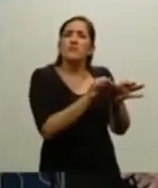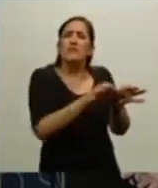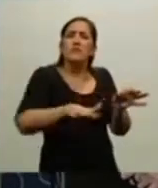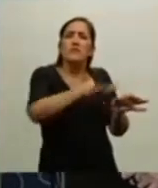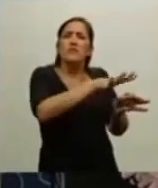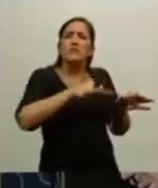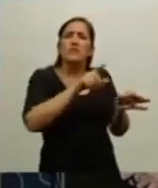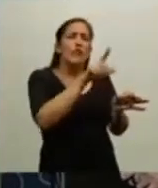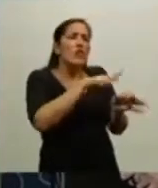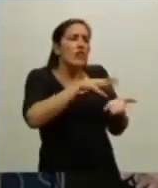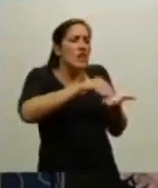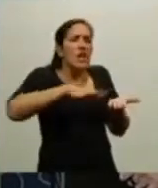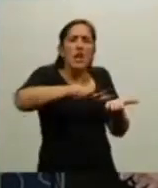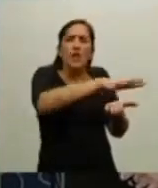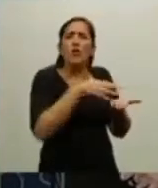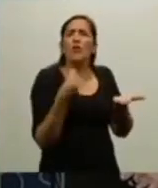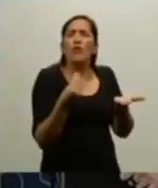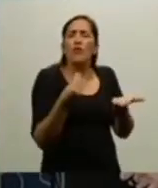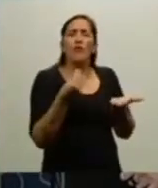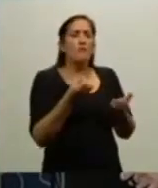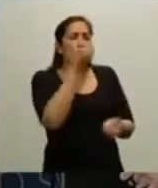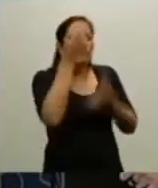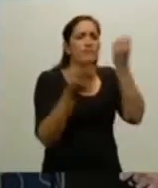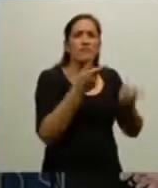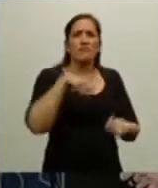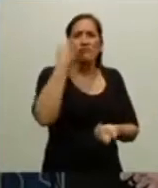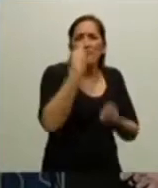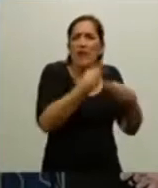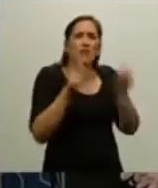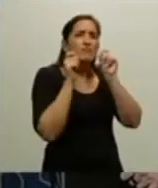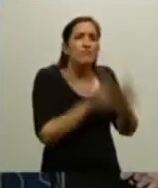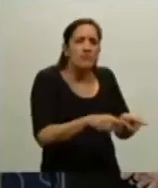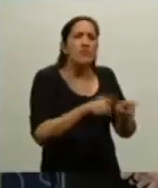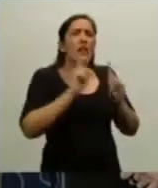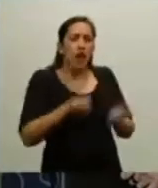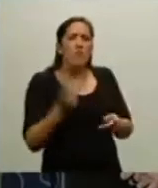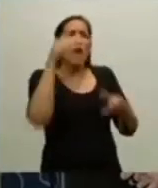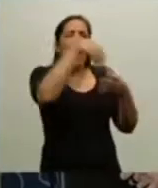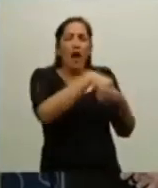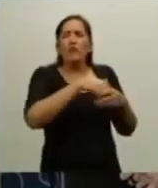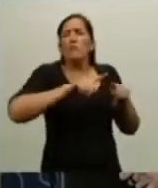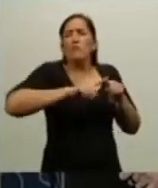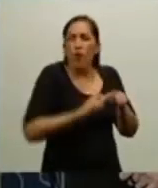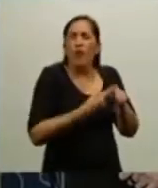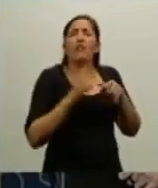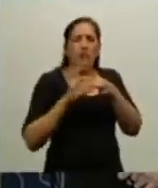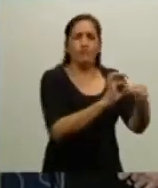que es biológico, que es histórico, que es político, profundamente político.